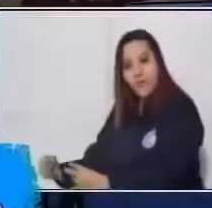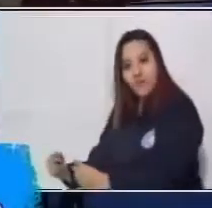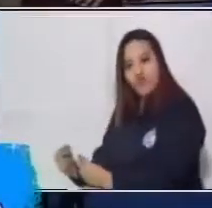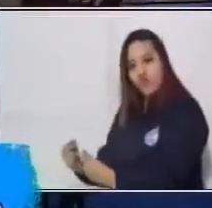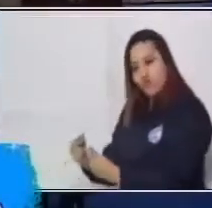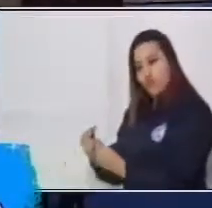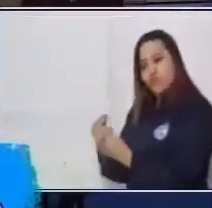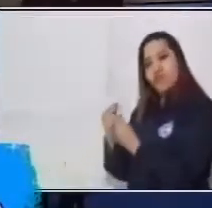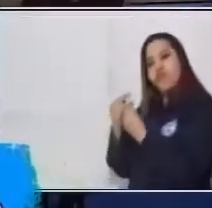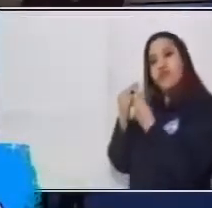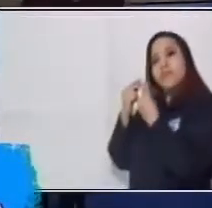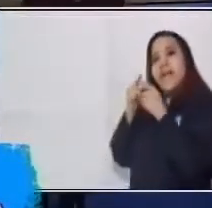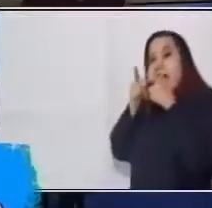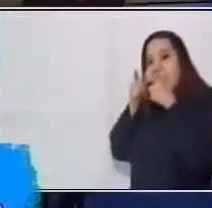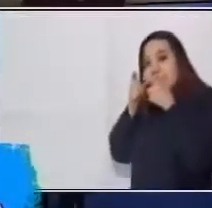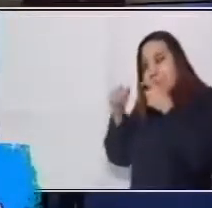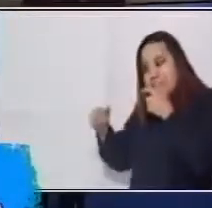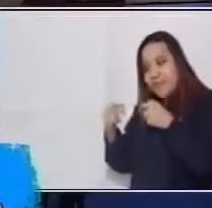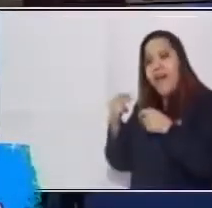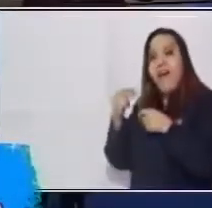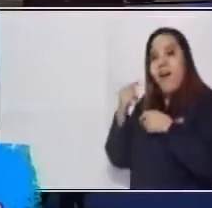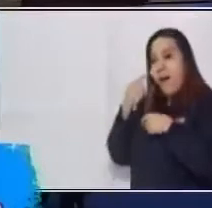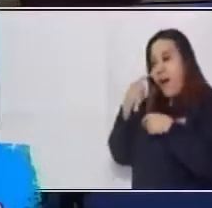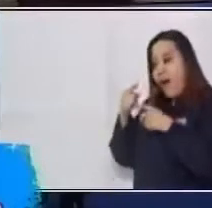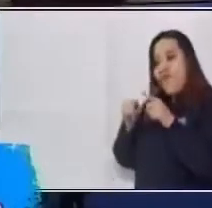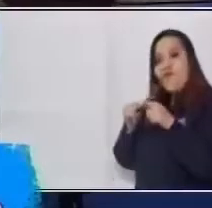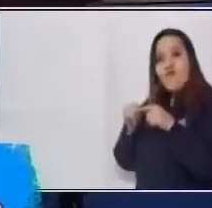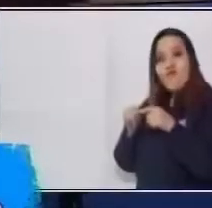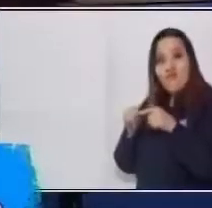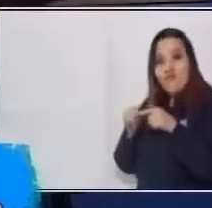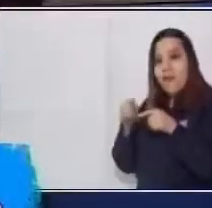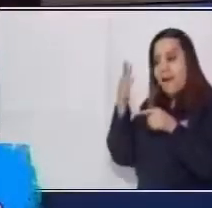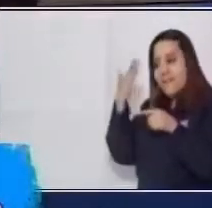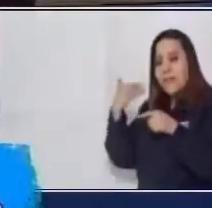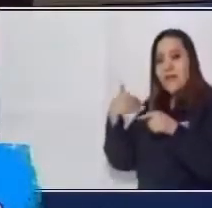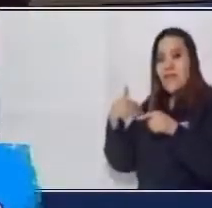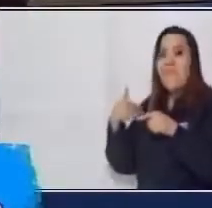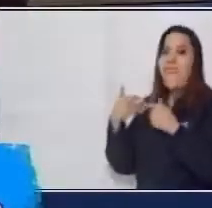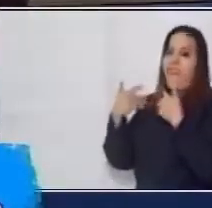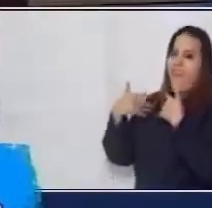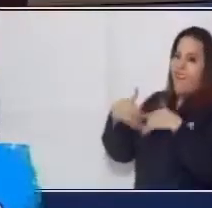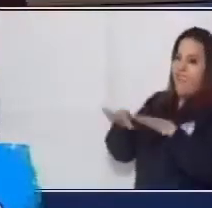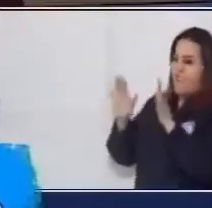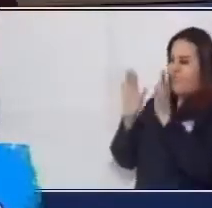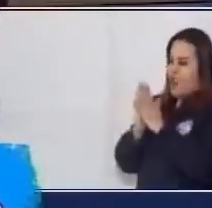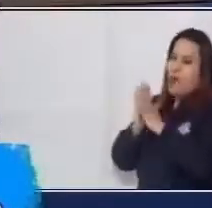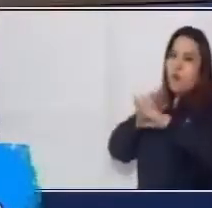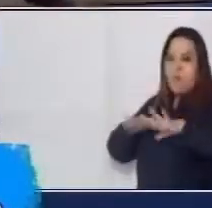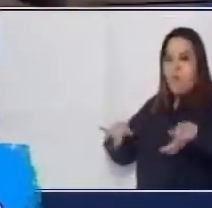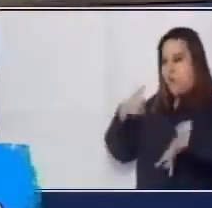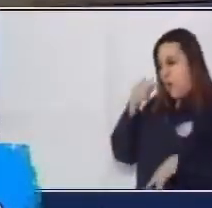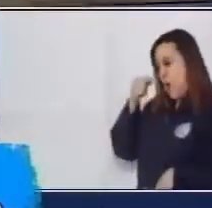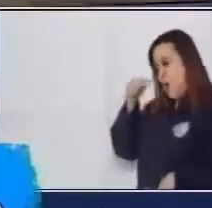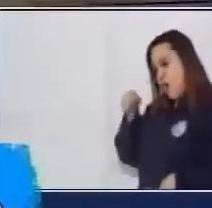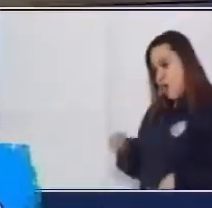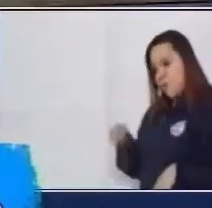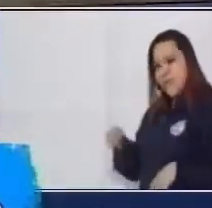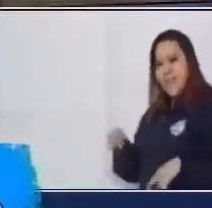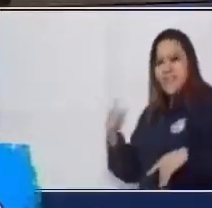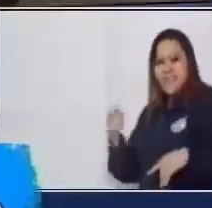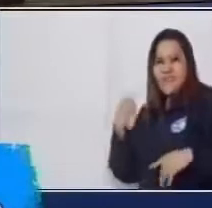de Sipagná y se contentaron. Y dijeron, murió Sipagná. Hicieron una gran fiesta ahí en esa,